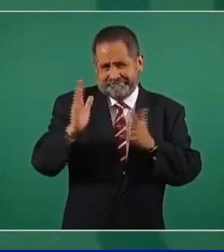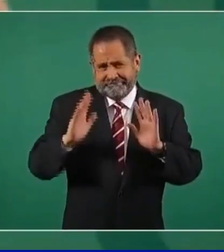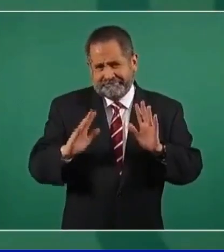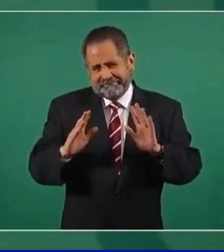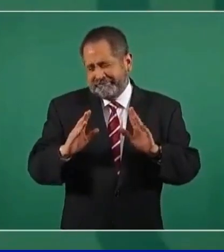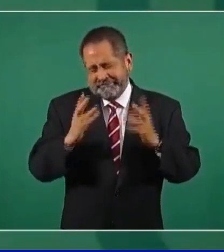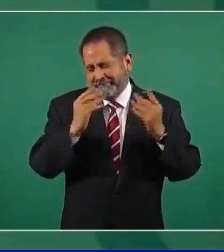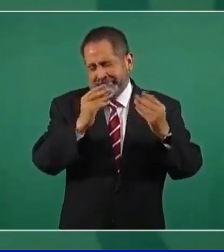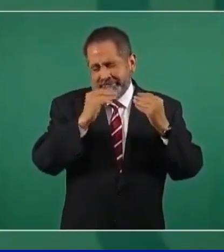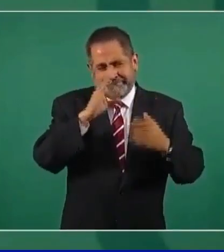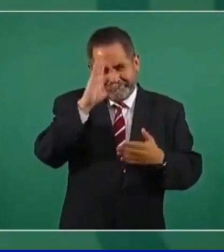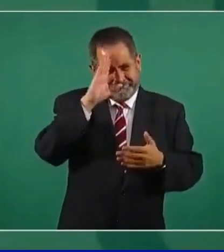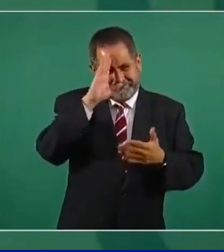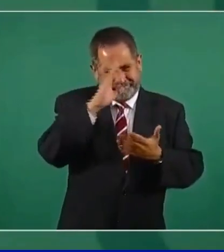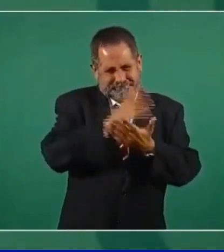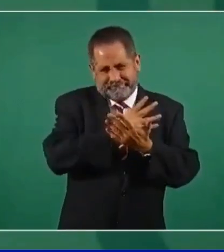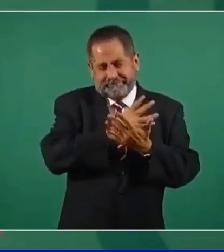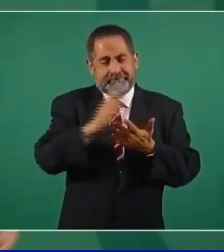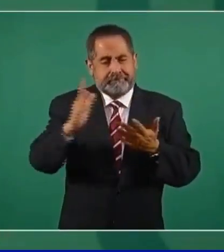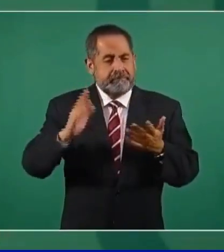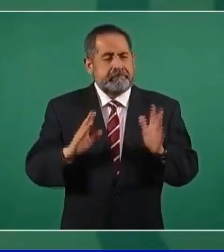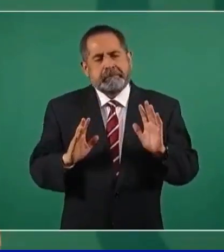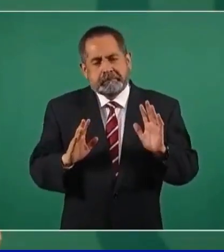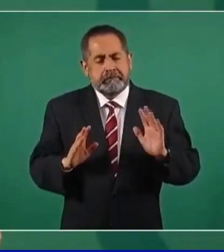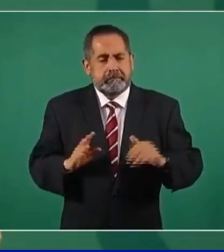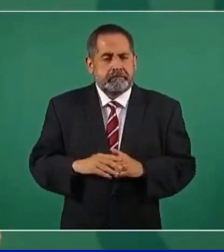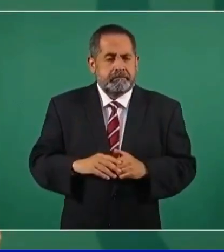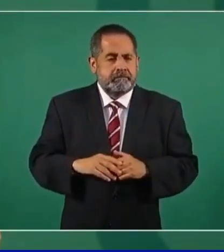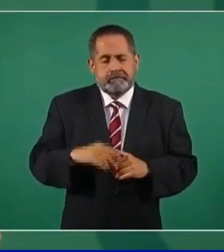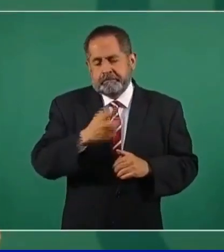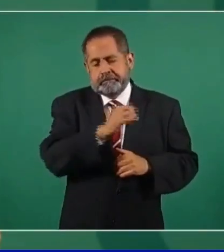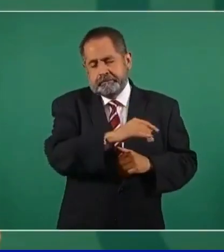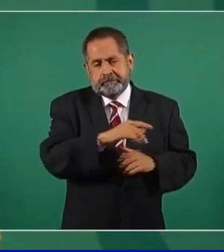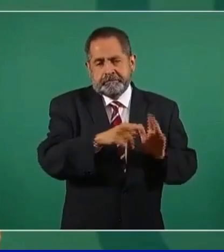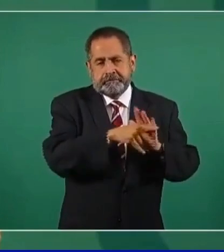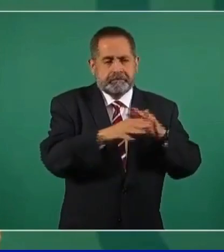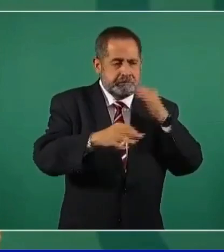pero escándalo, para que vean cómo es el fenómeno de la comunicación,